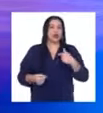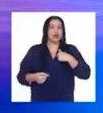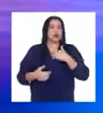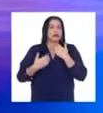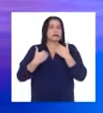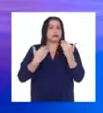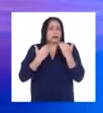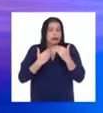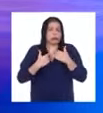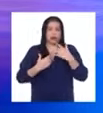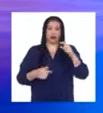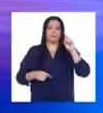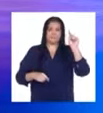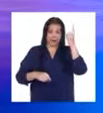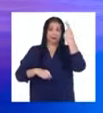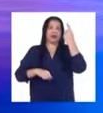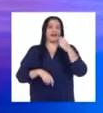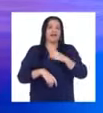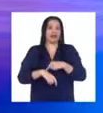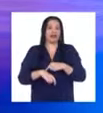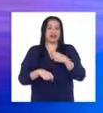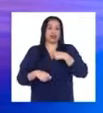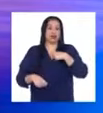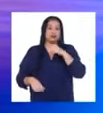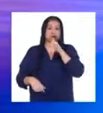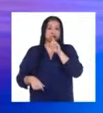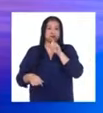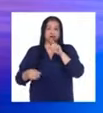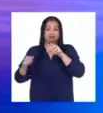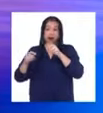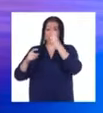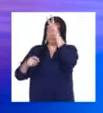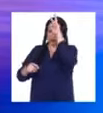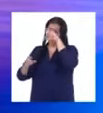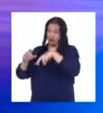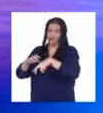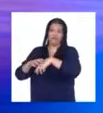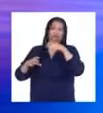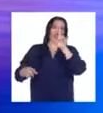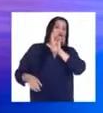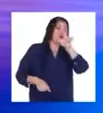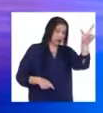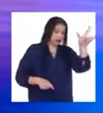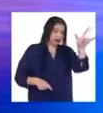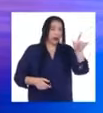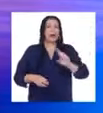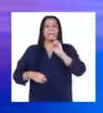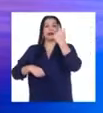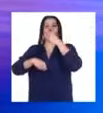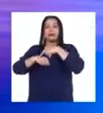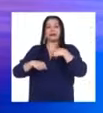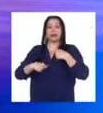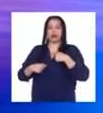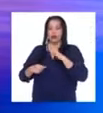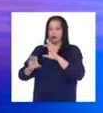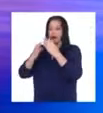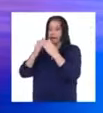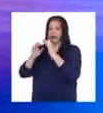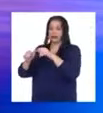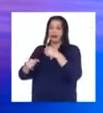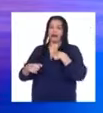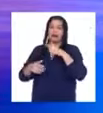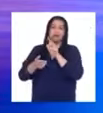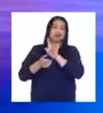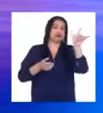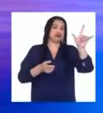Porque iba a ser la primera vez que viajaba fuera del país. La primera vez que me alejaba de mi familia por más de una semana.